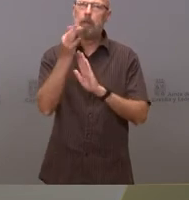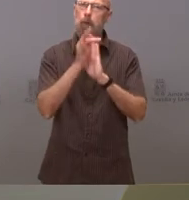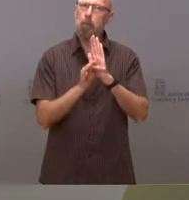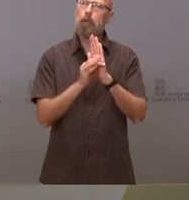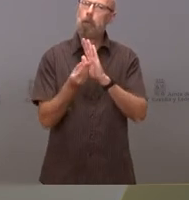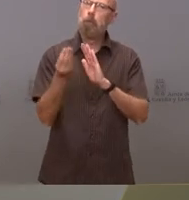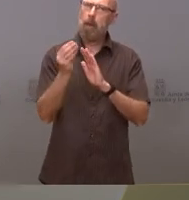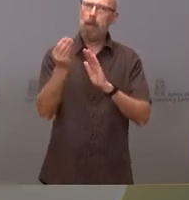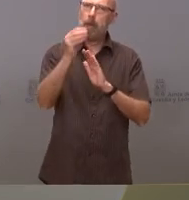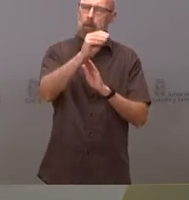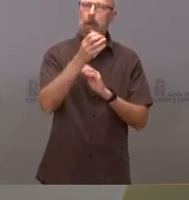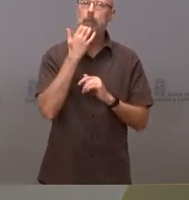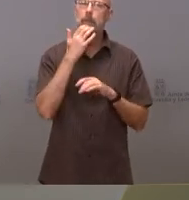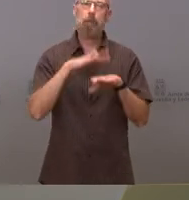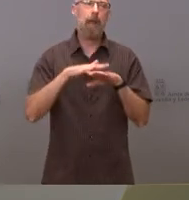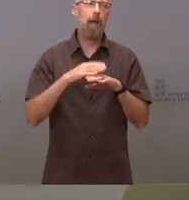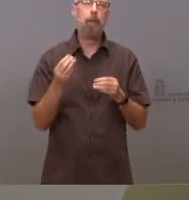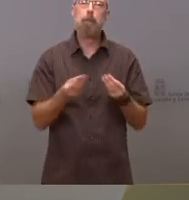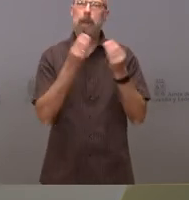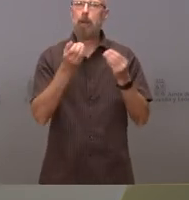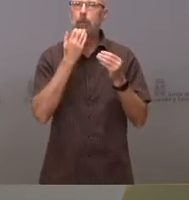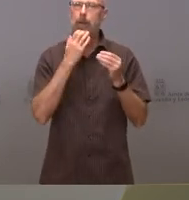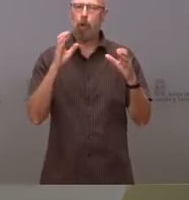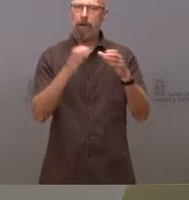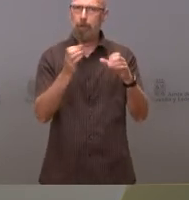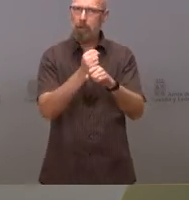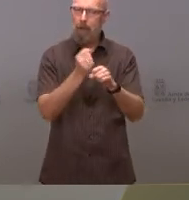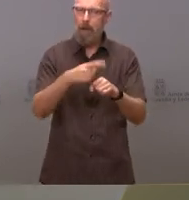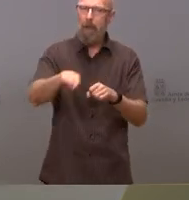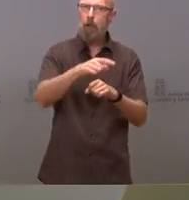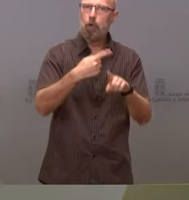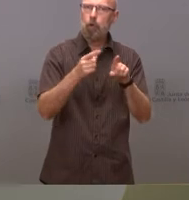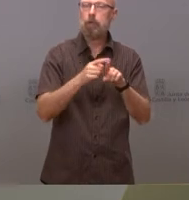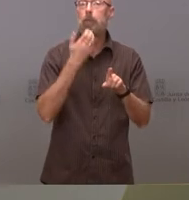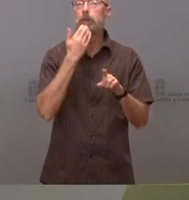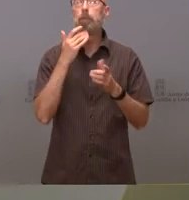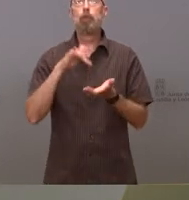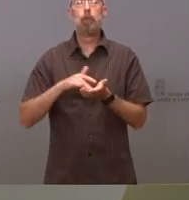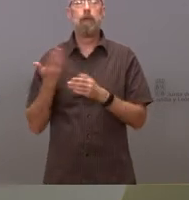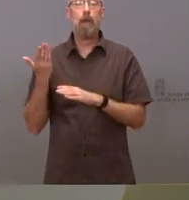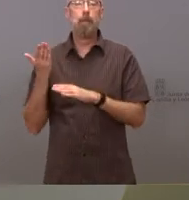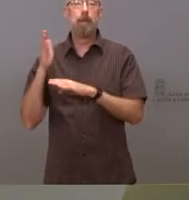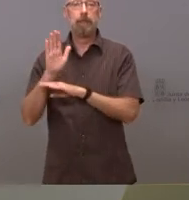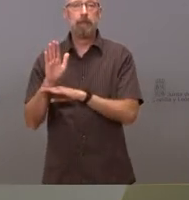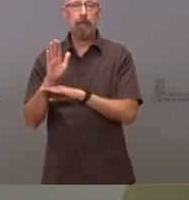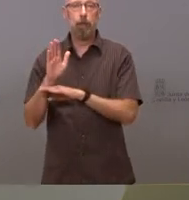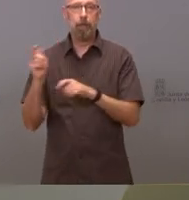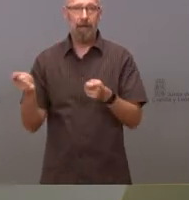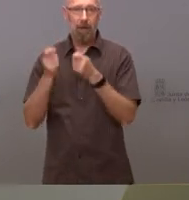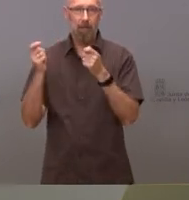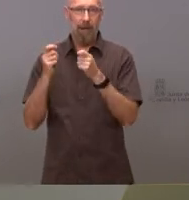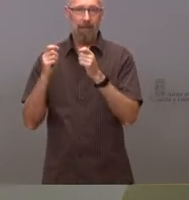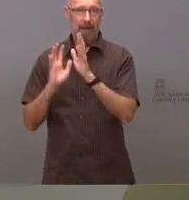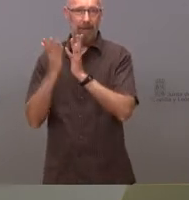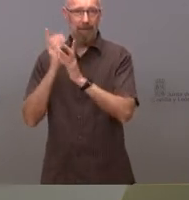de las cuadrillas y de hecho cuando hice la presentación de la campaña de incendios en el centro de defensa contra el fuego en León